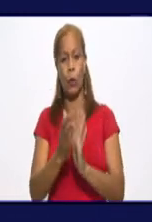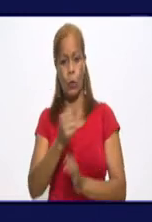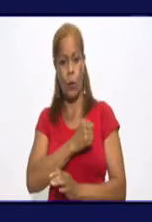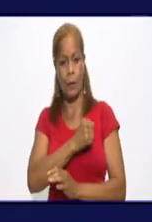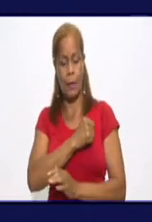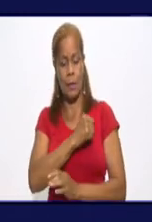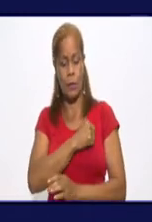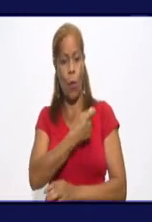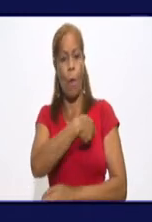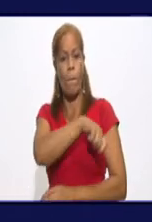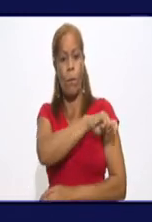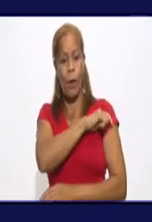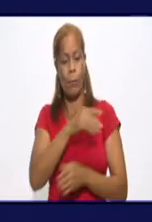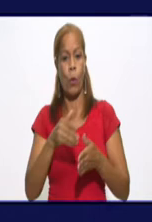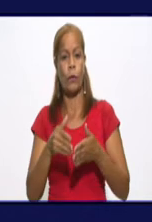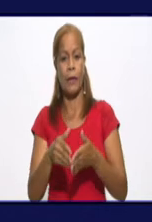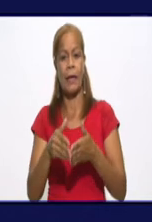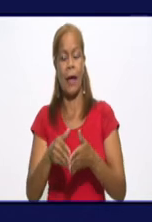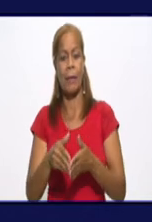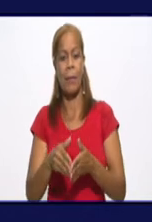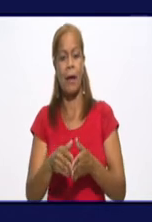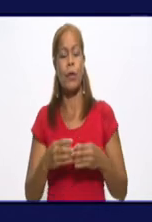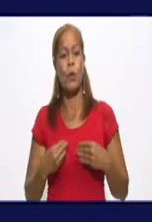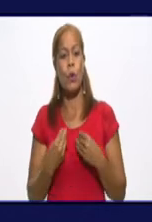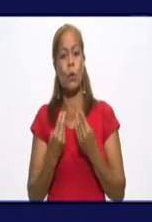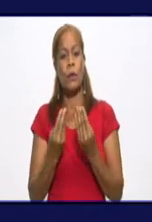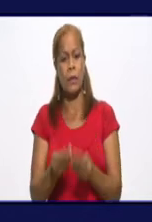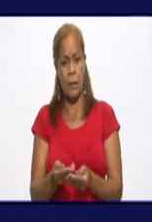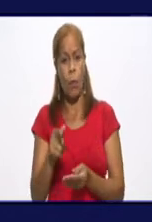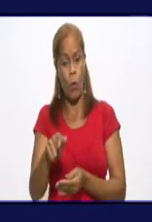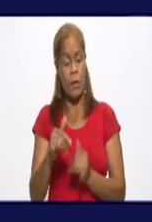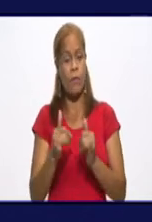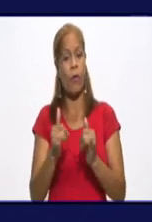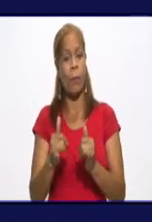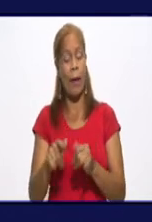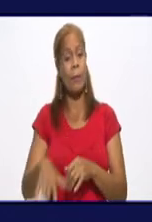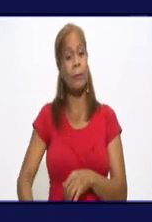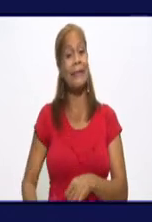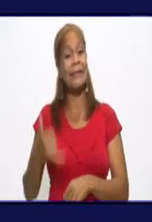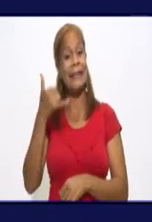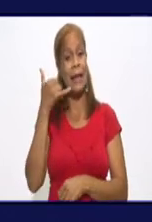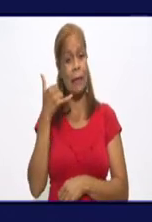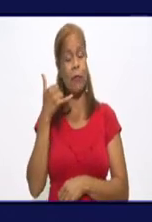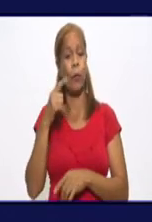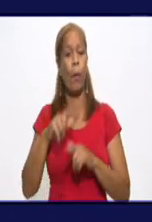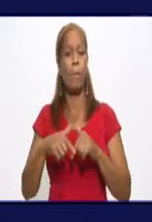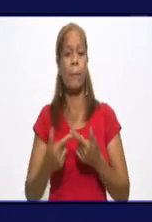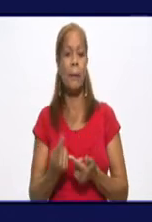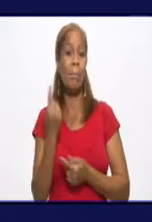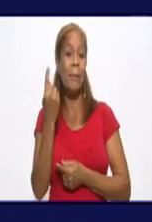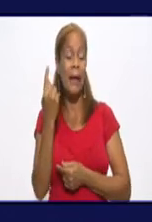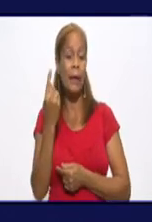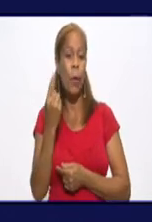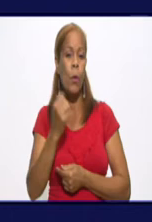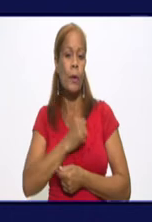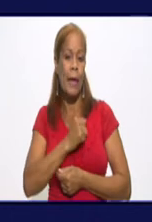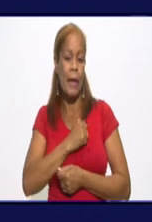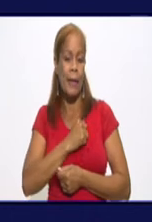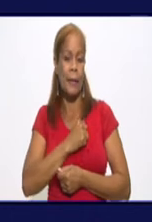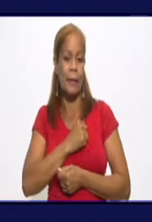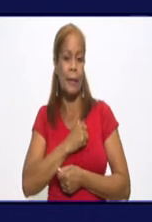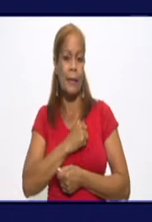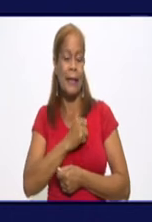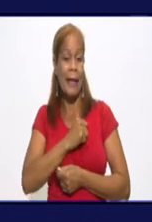pueblo de Granma. Me dirijo por esta vía a ustedes para, primero que todo, transmitir